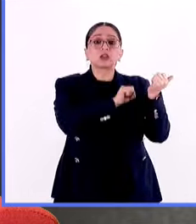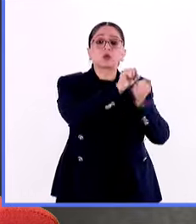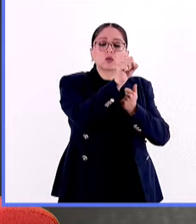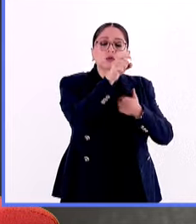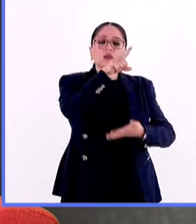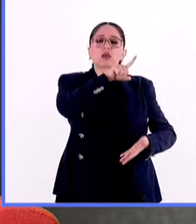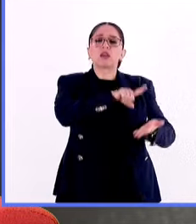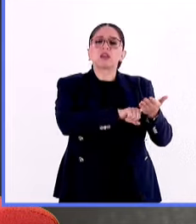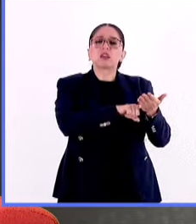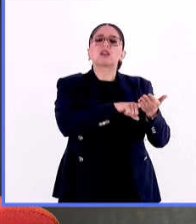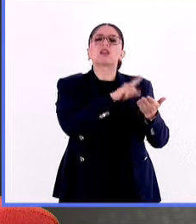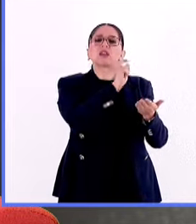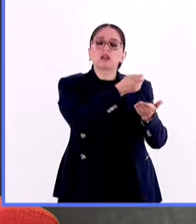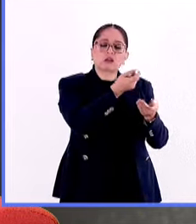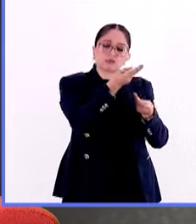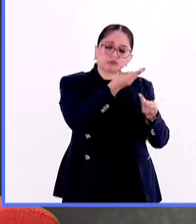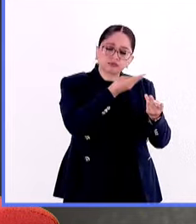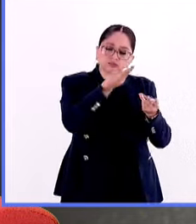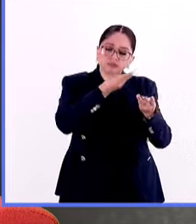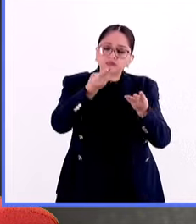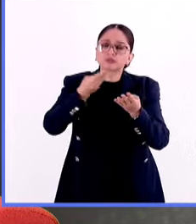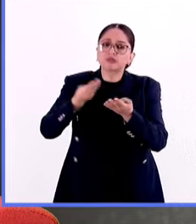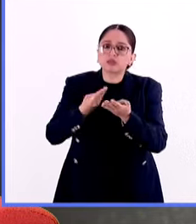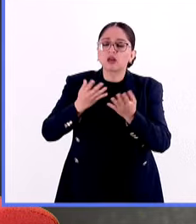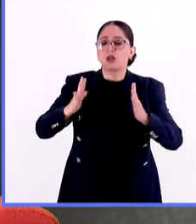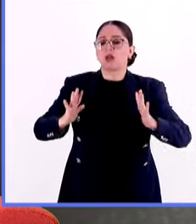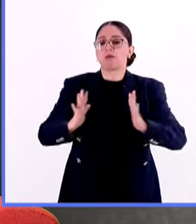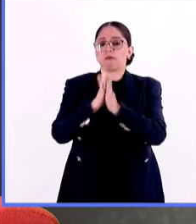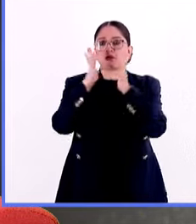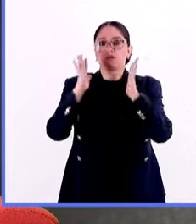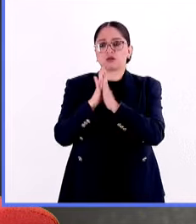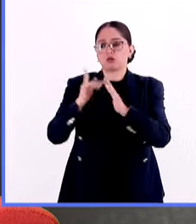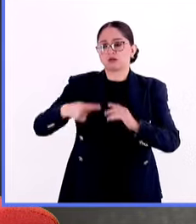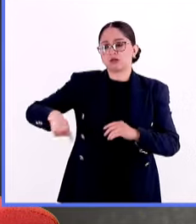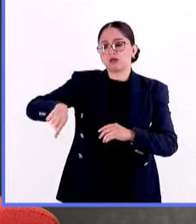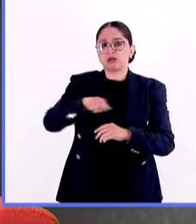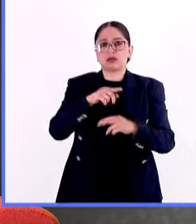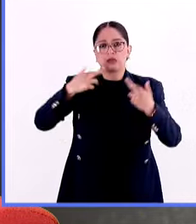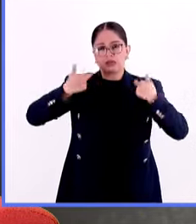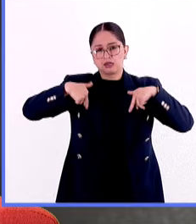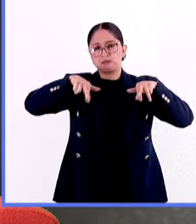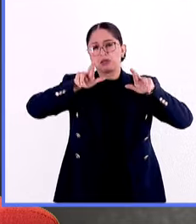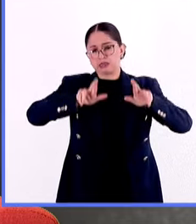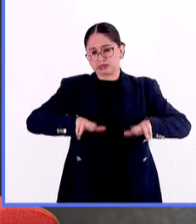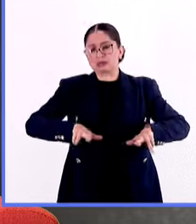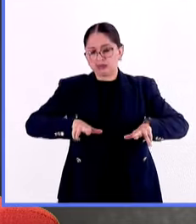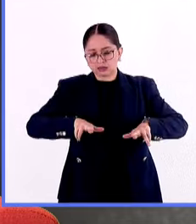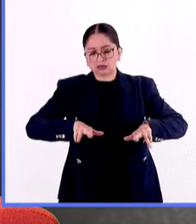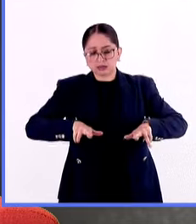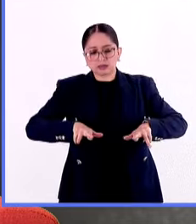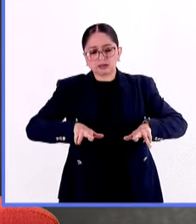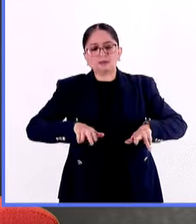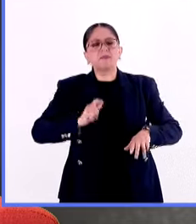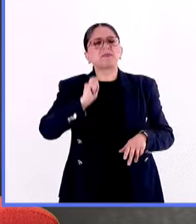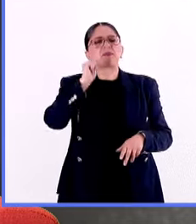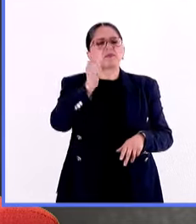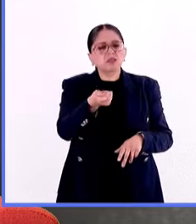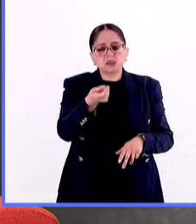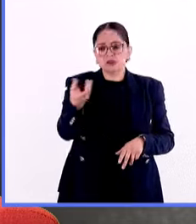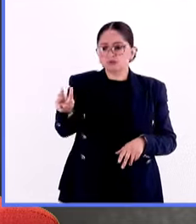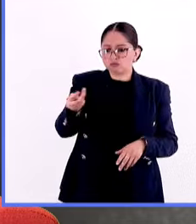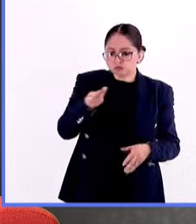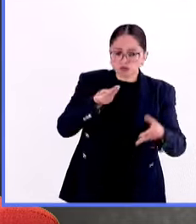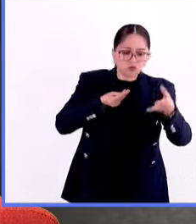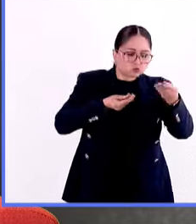recogen a través de la participación de sus representantes en la mayoría de los casos los deseos de